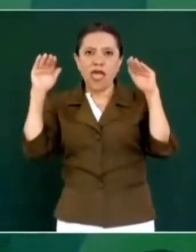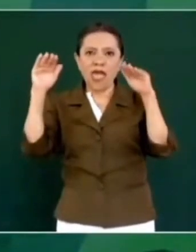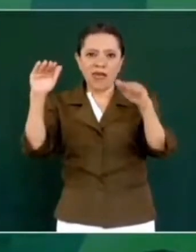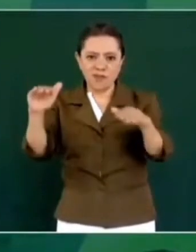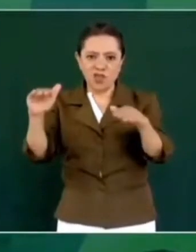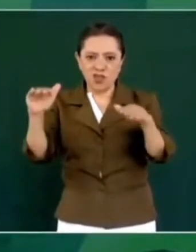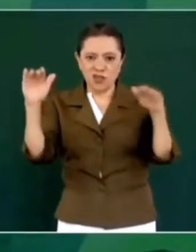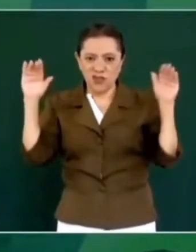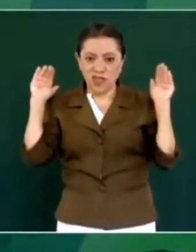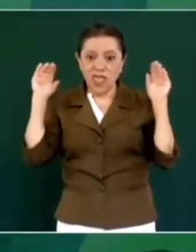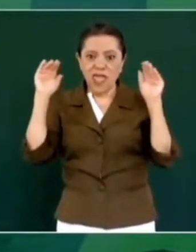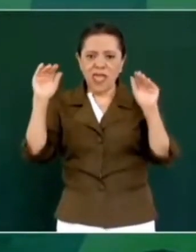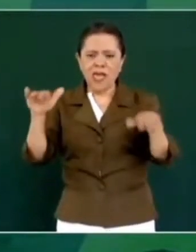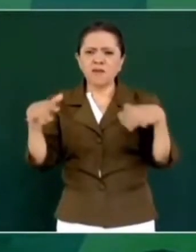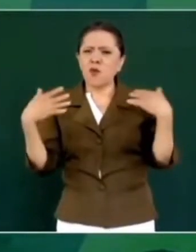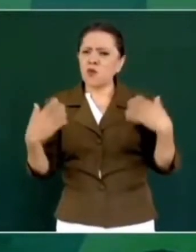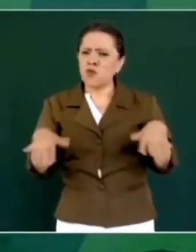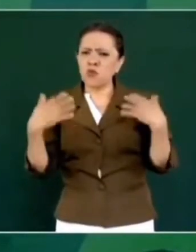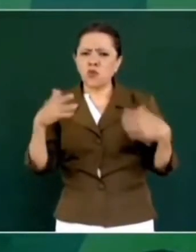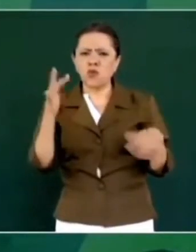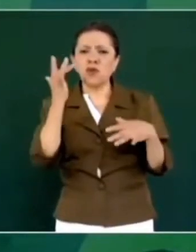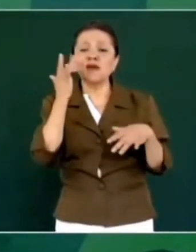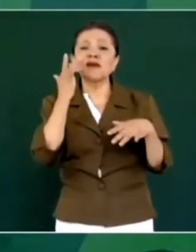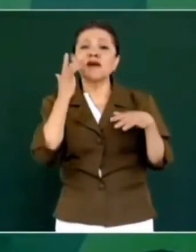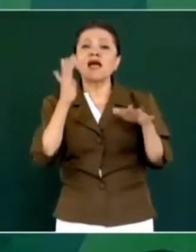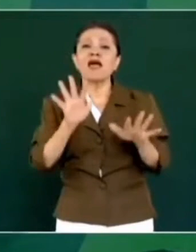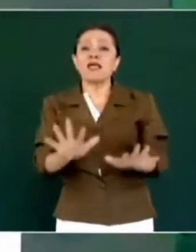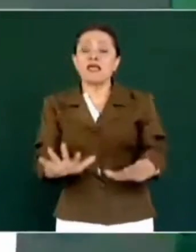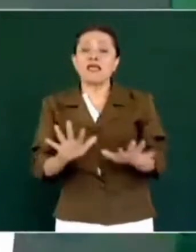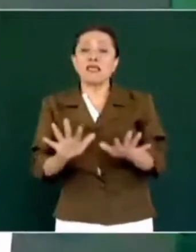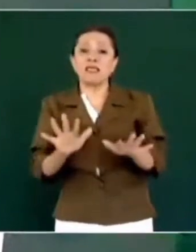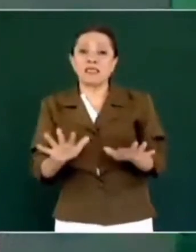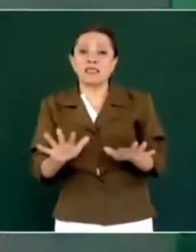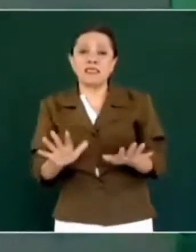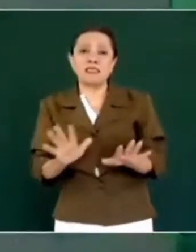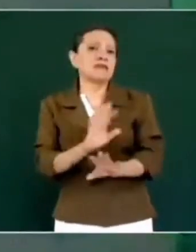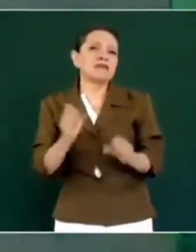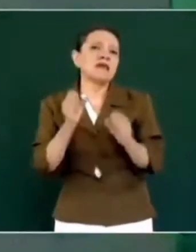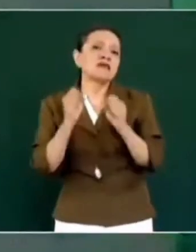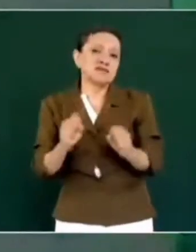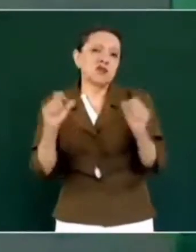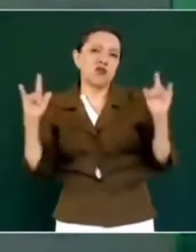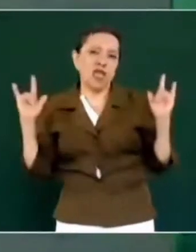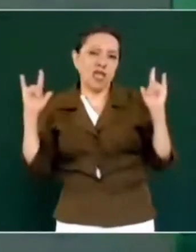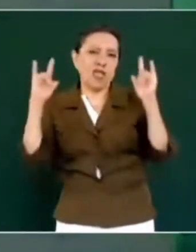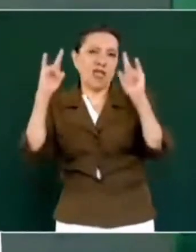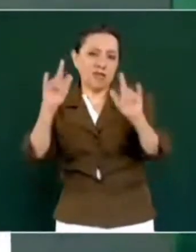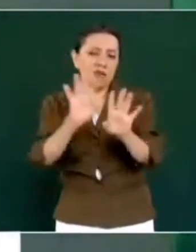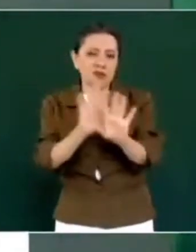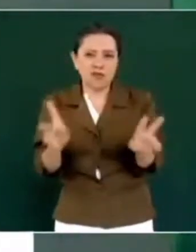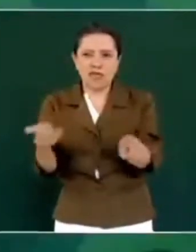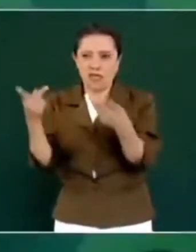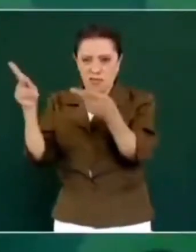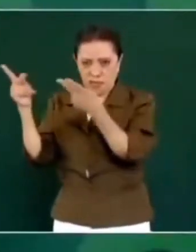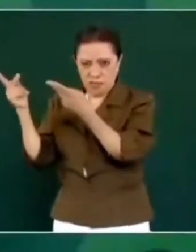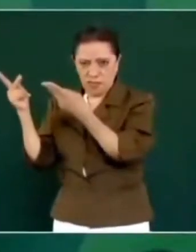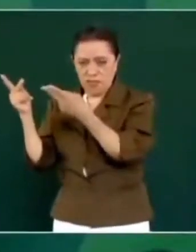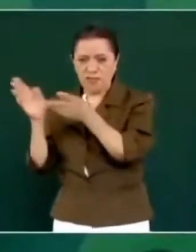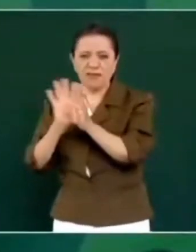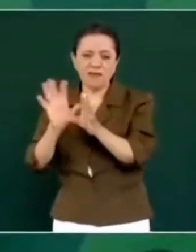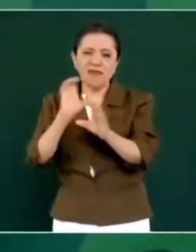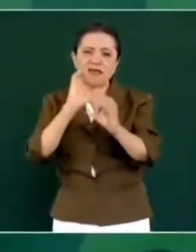Es avión lujosísimo. Ya los medios convencionales, no los de Guerrero,